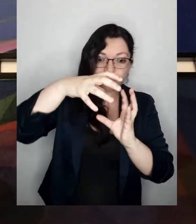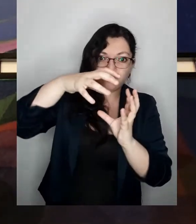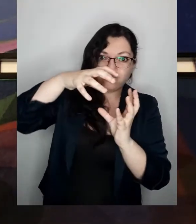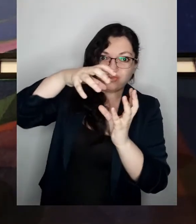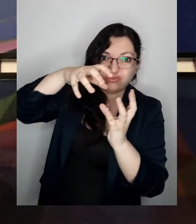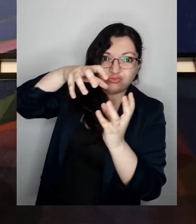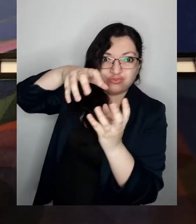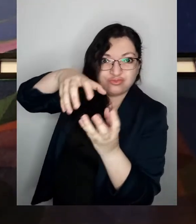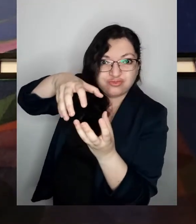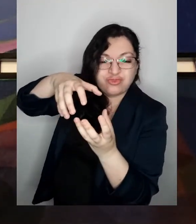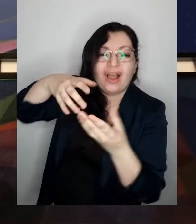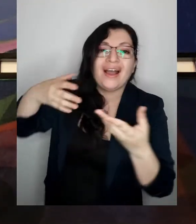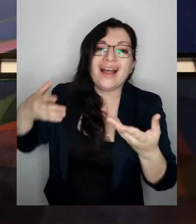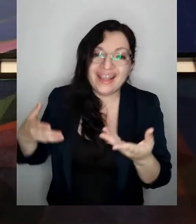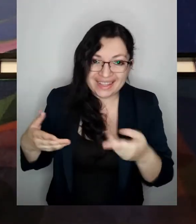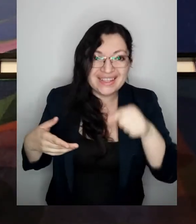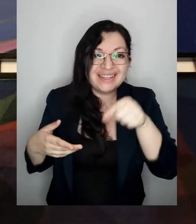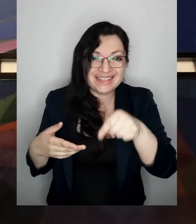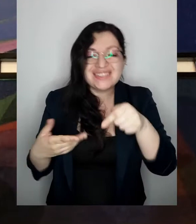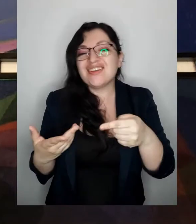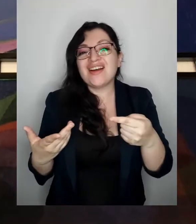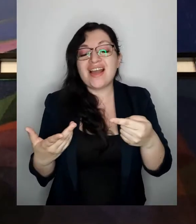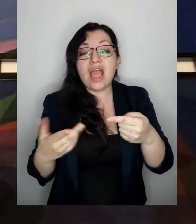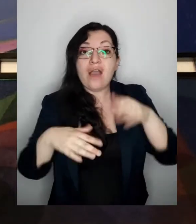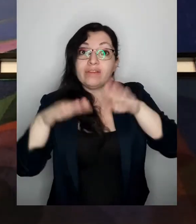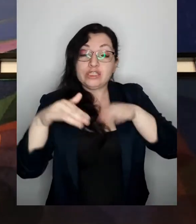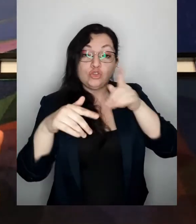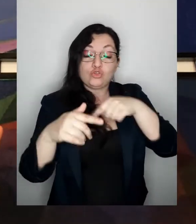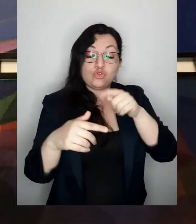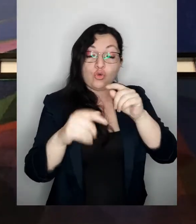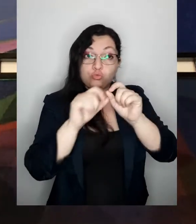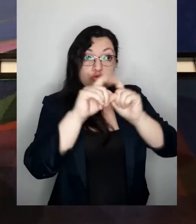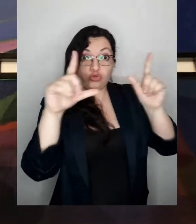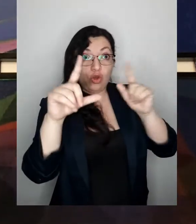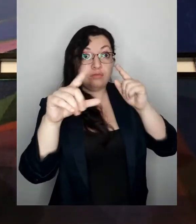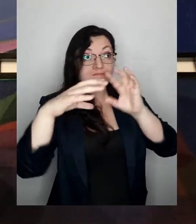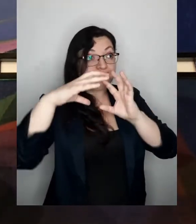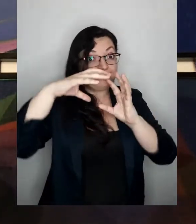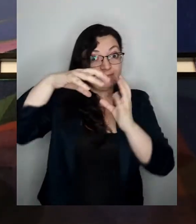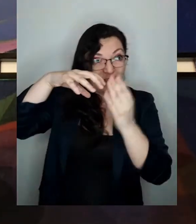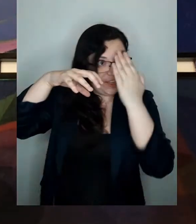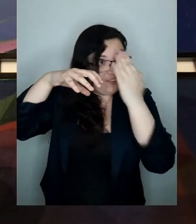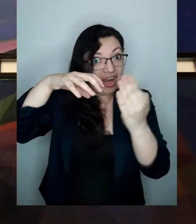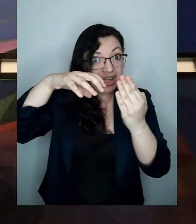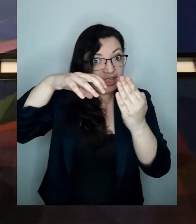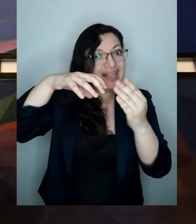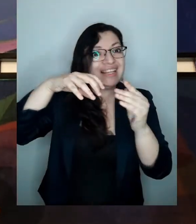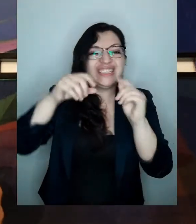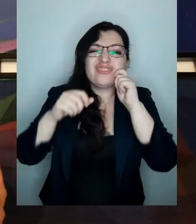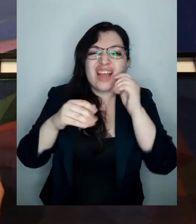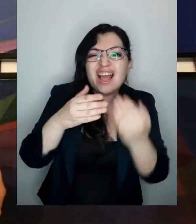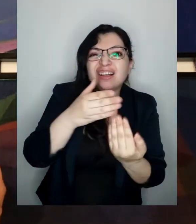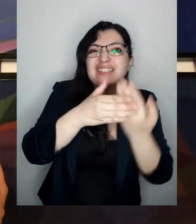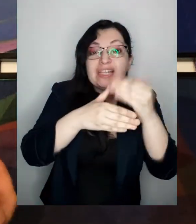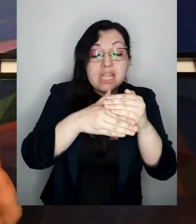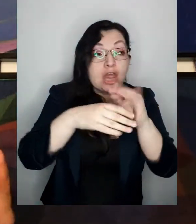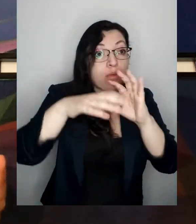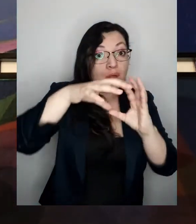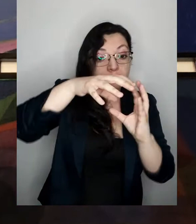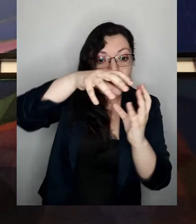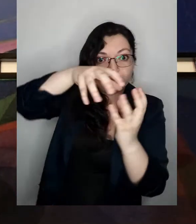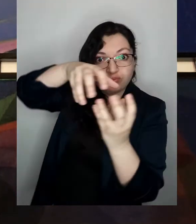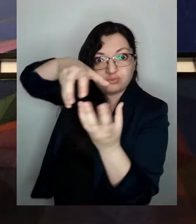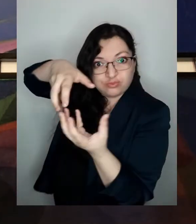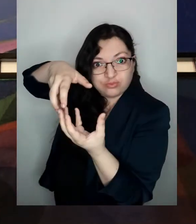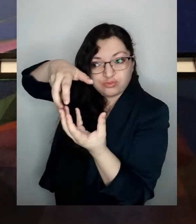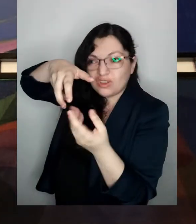va dando vueltas de tal manera que en algún momento estamos mirando hacia el sol y estamos de día y luego estamos mirando hacia